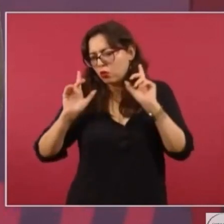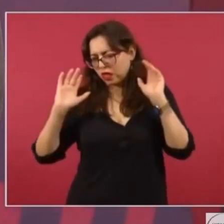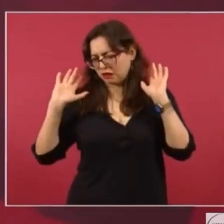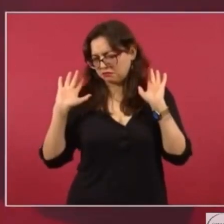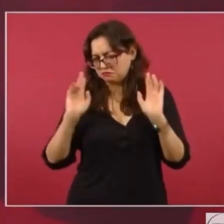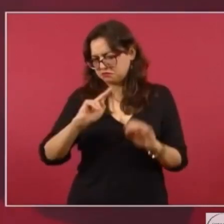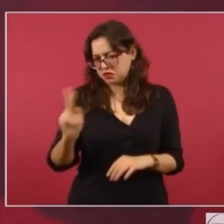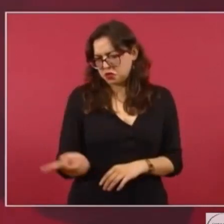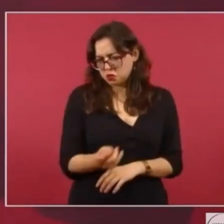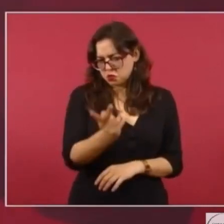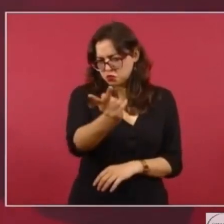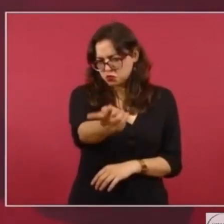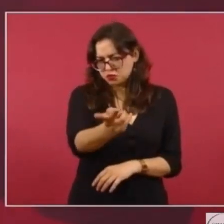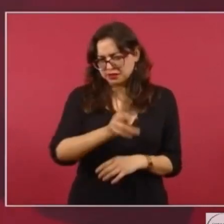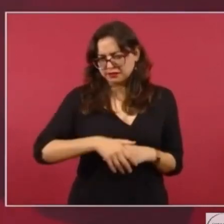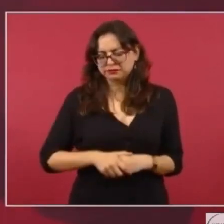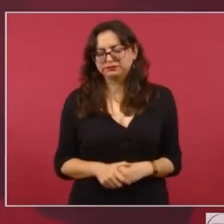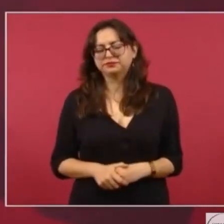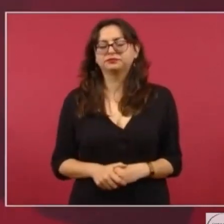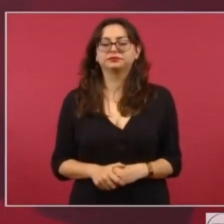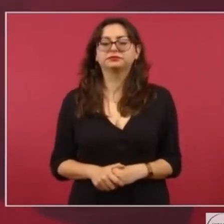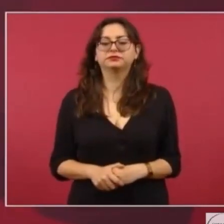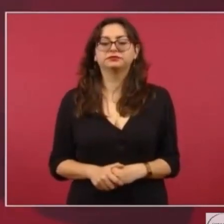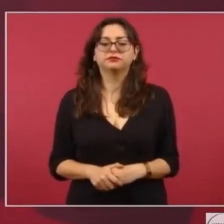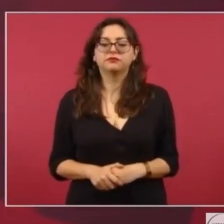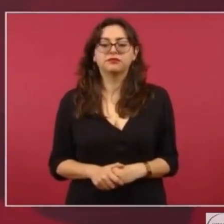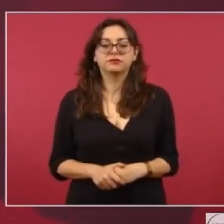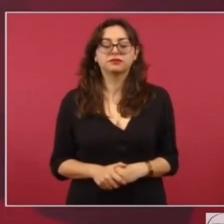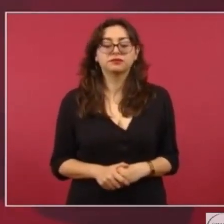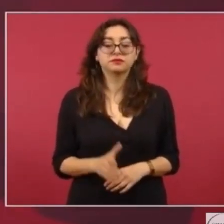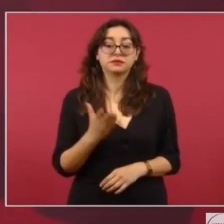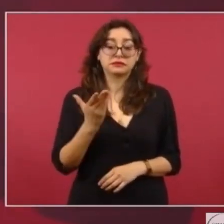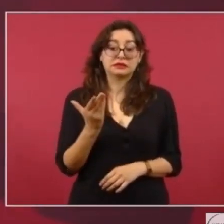manifestó